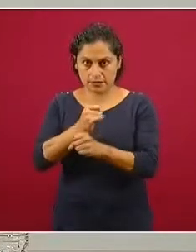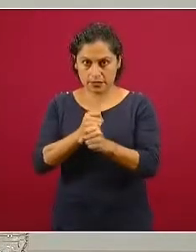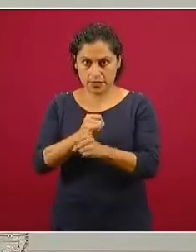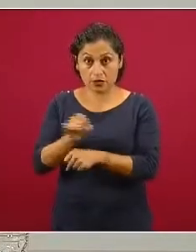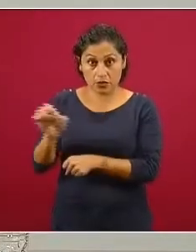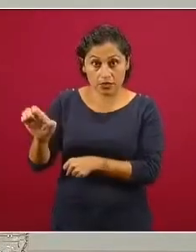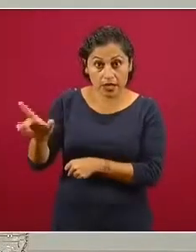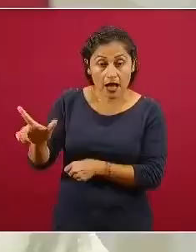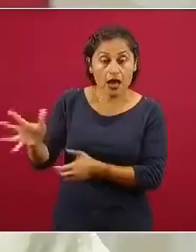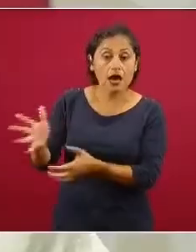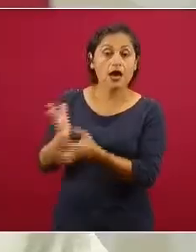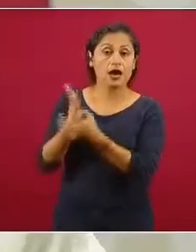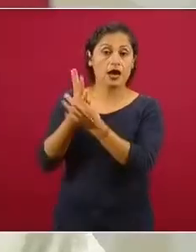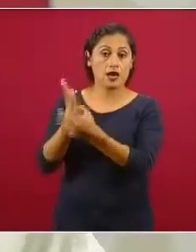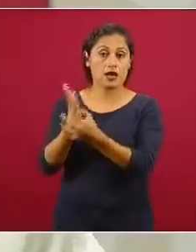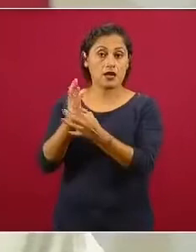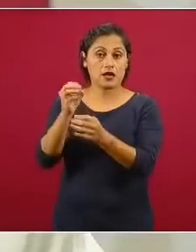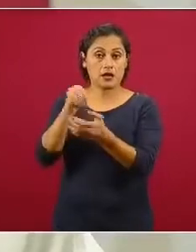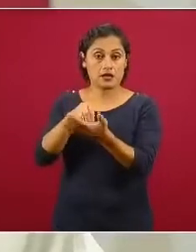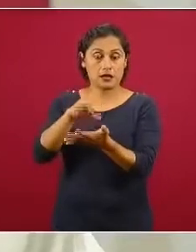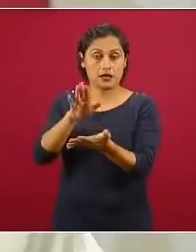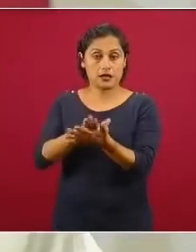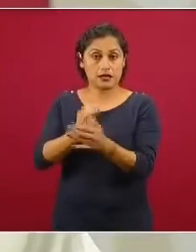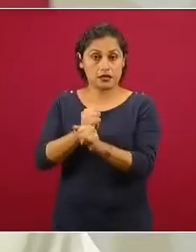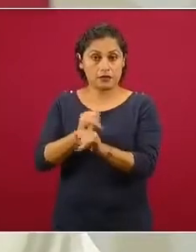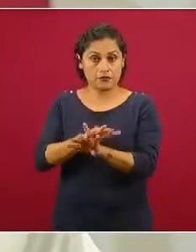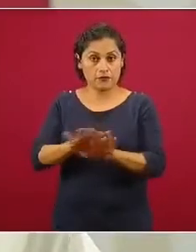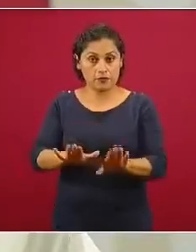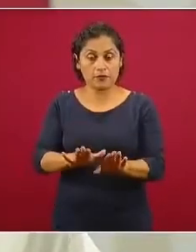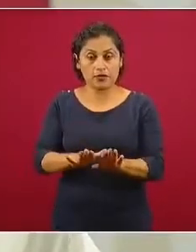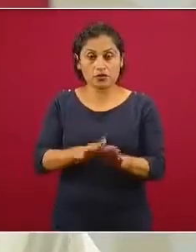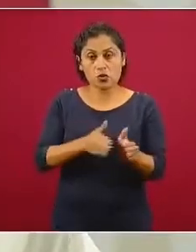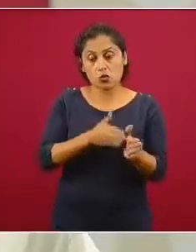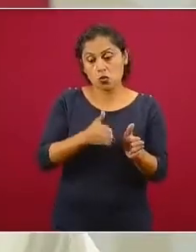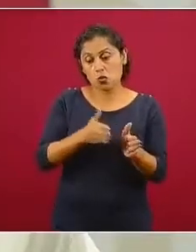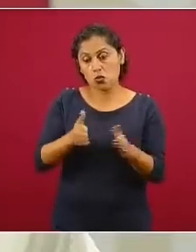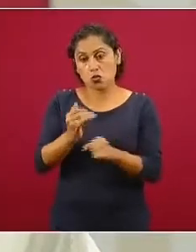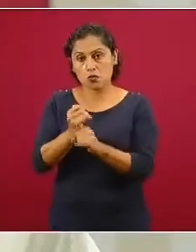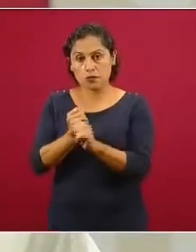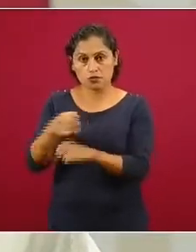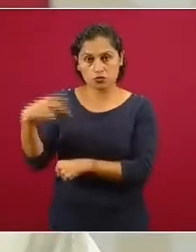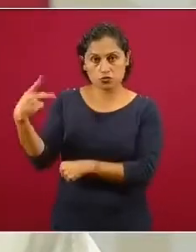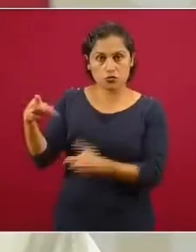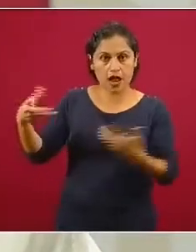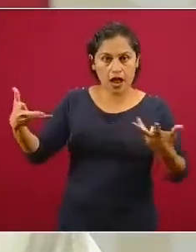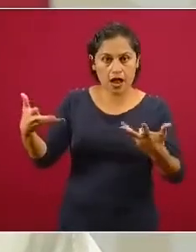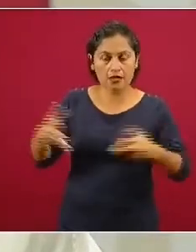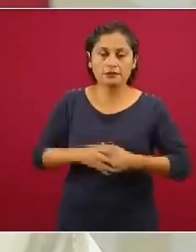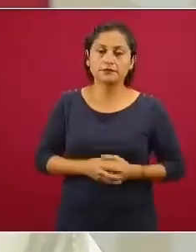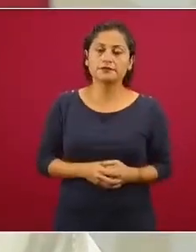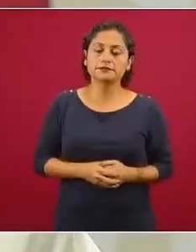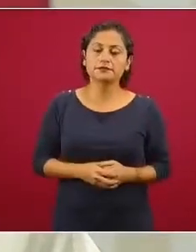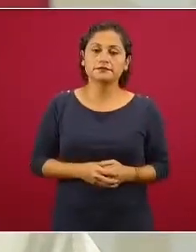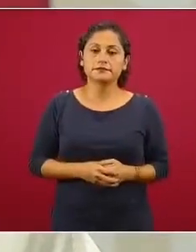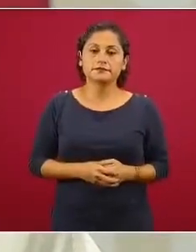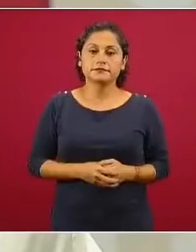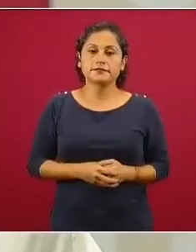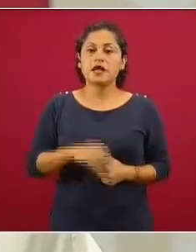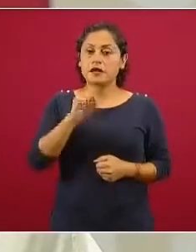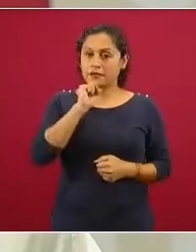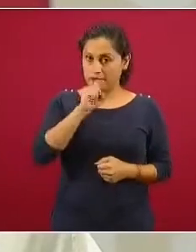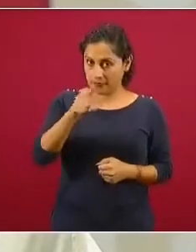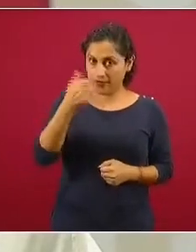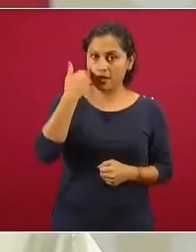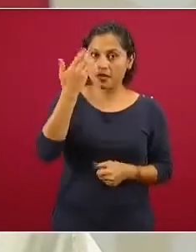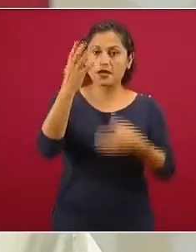reportado ha sido en este proceso de investigación. Me gustaría también mencionar